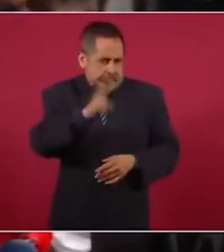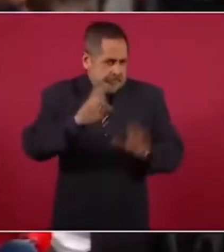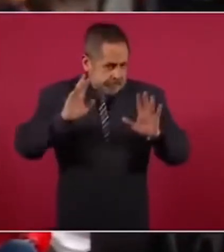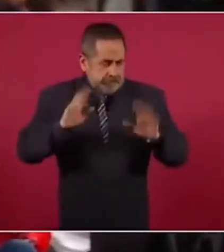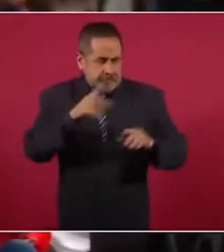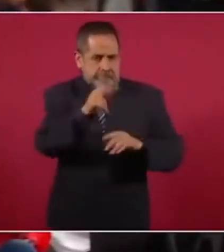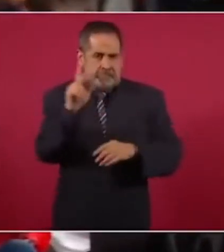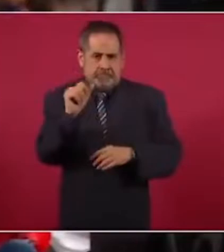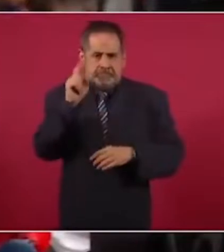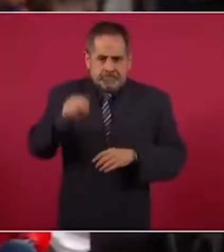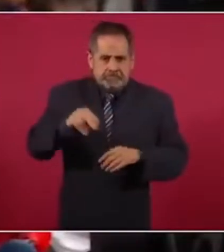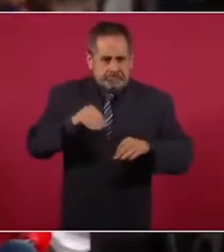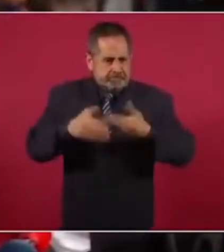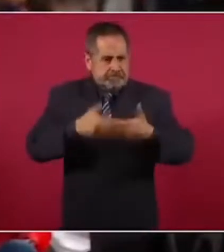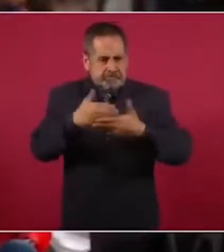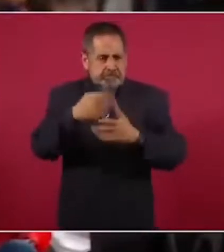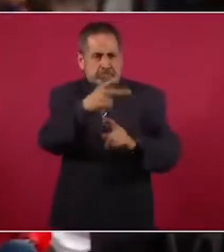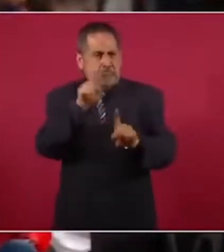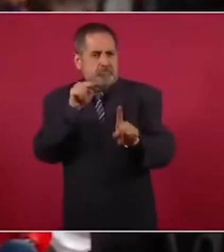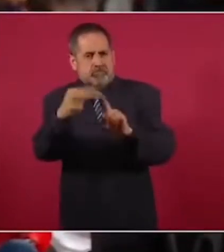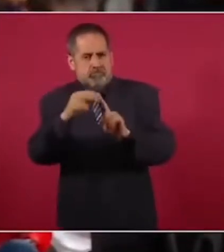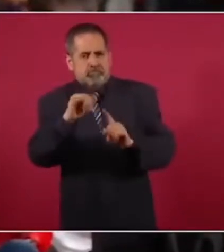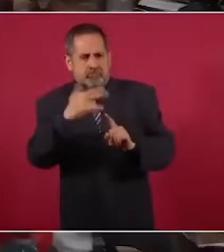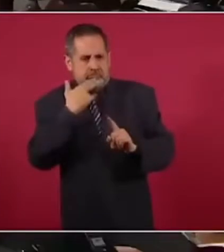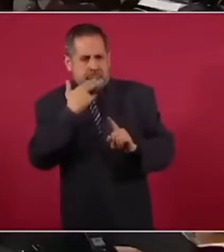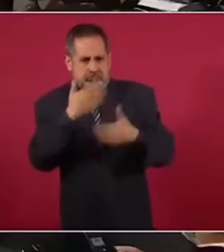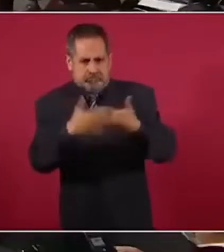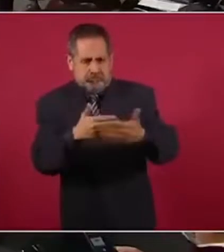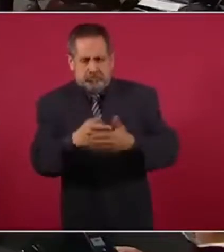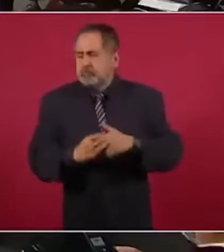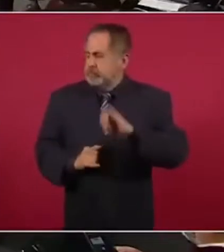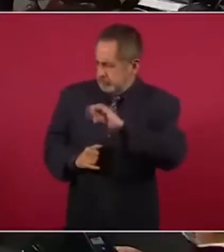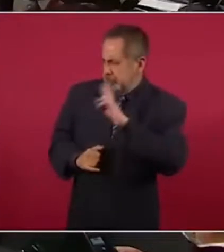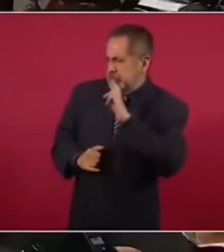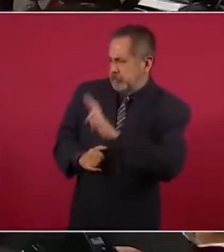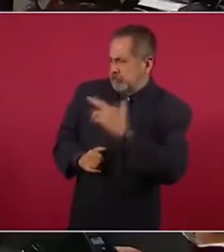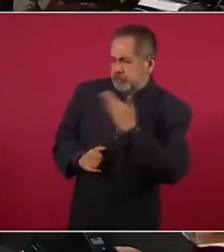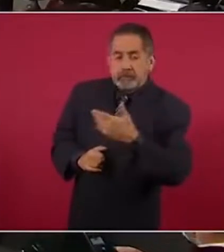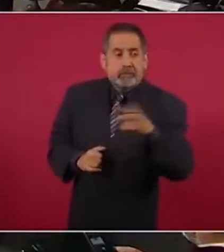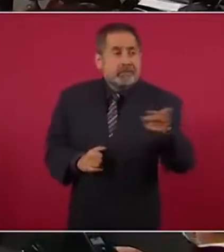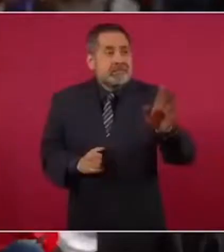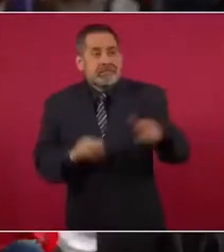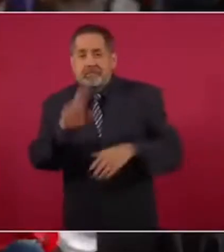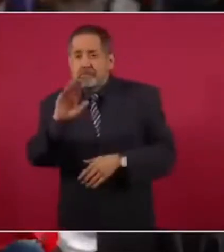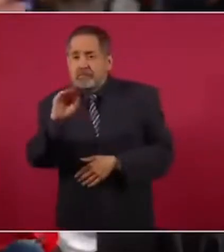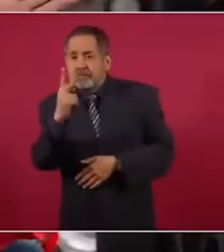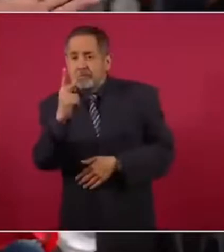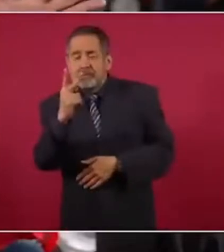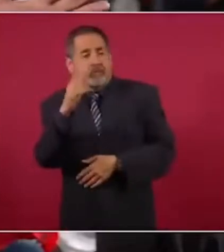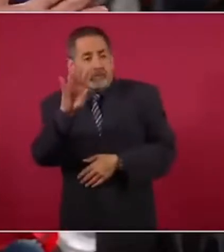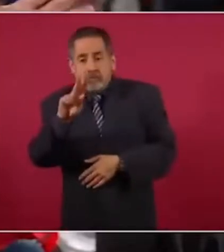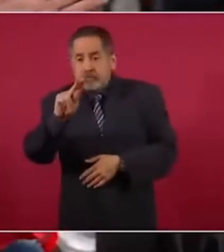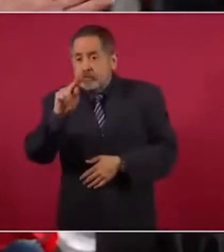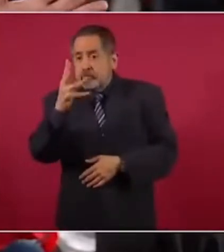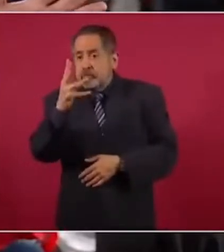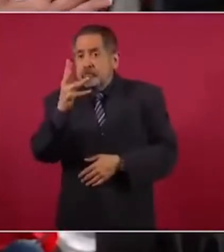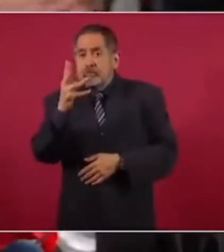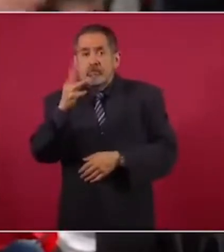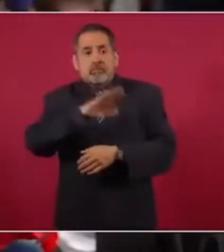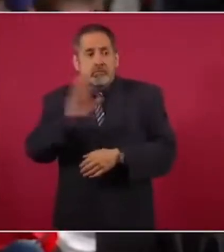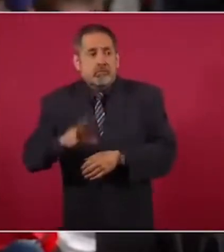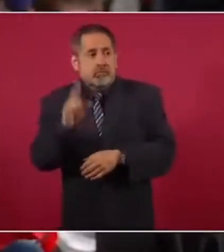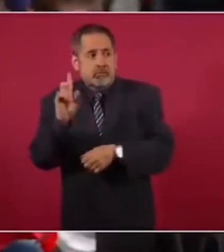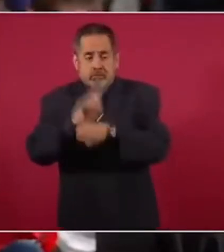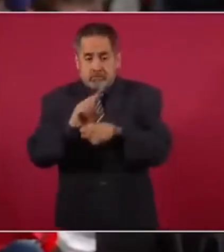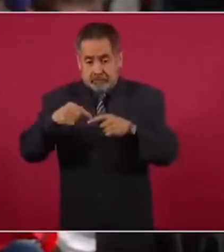y que su estrategia desde su punto de vista ha funcionado. Está dando resultados. Pero es que tiene 84 muertos por día y si esto lo multiplica por